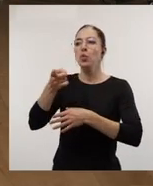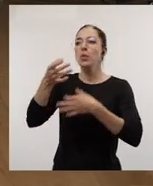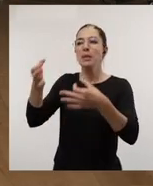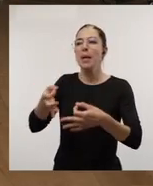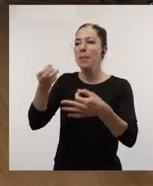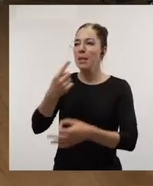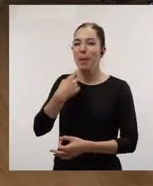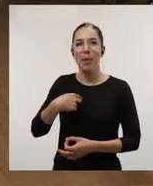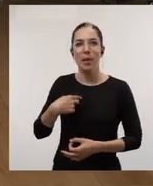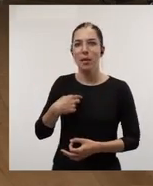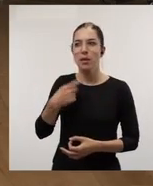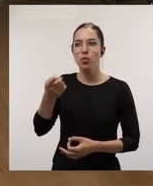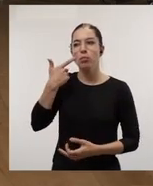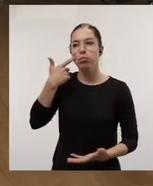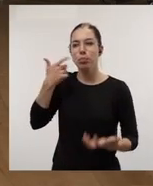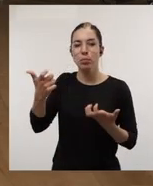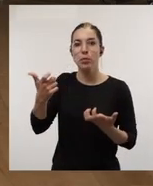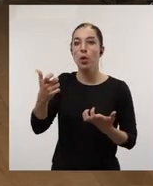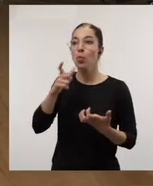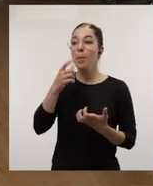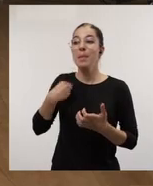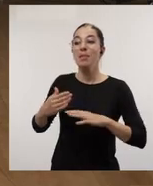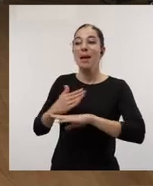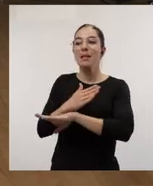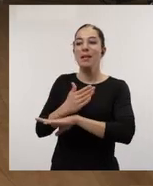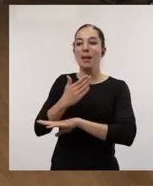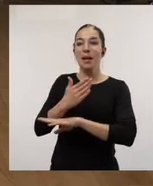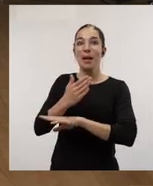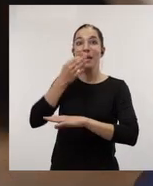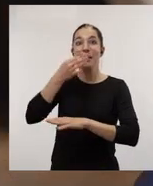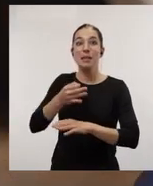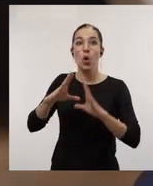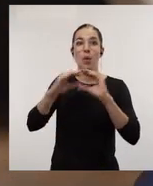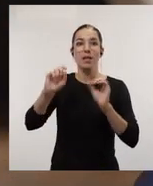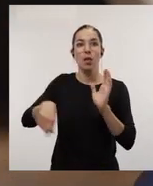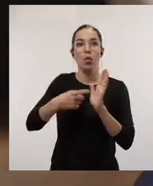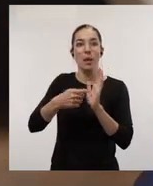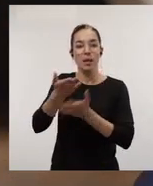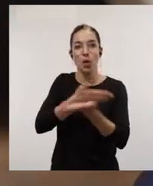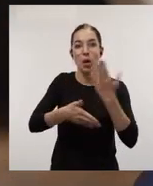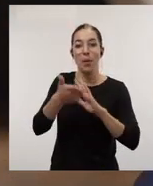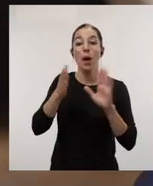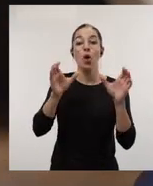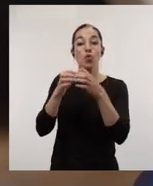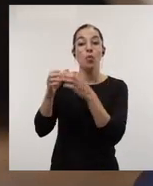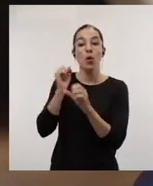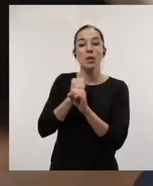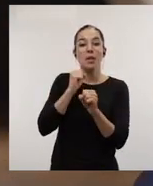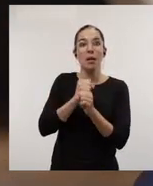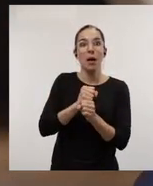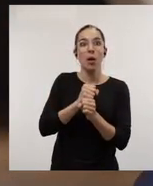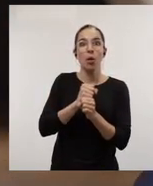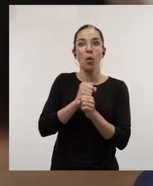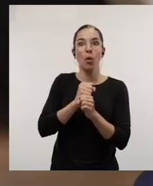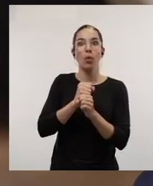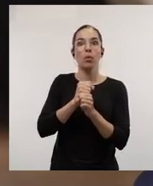recalcármelo que queréis que haga suya toda la universidad hay 13 grupos de trabajo en marcha que se han puesto en marcha